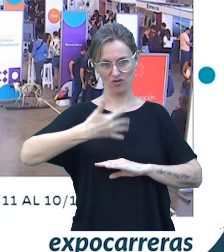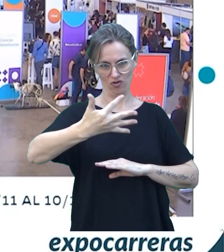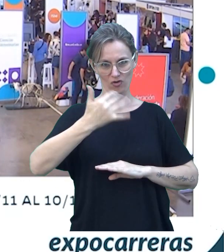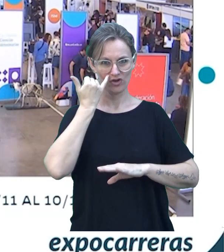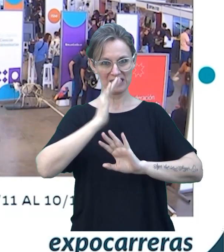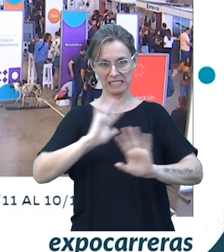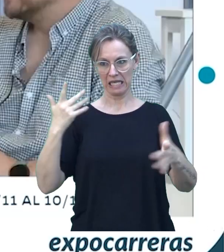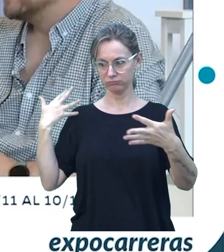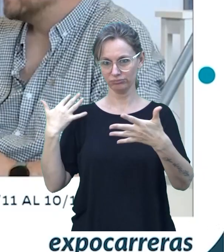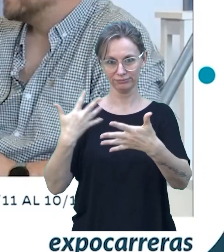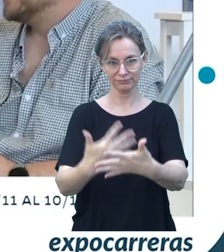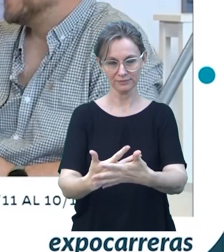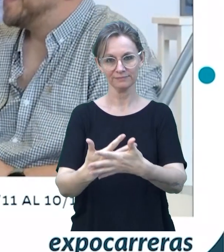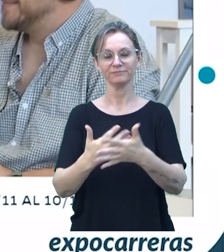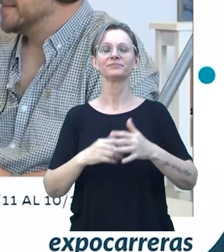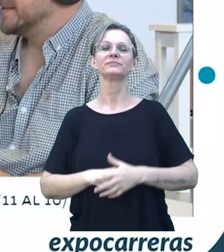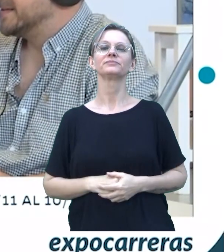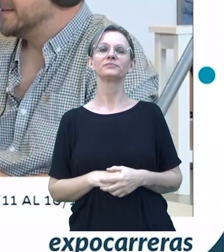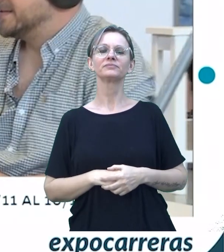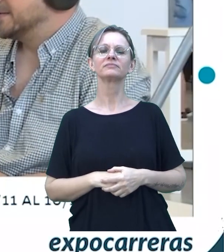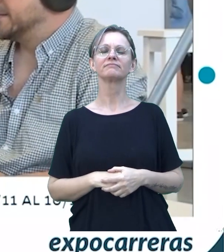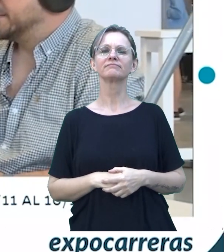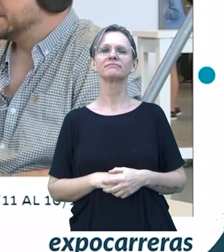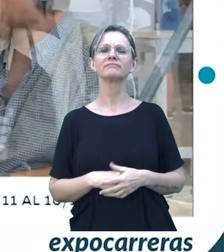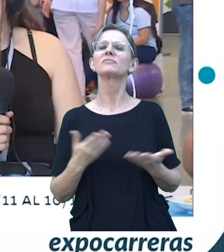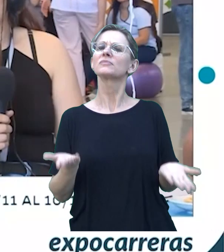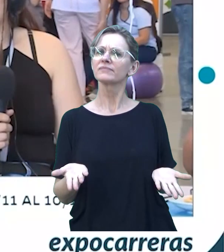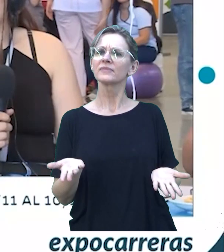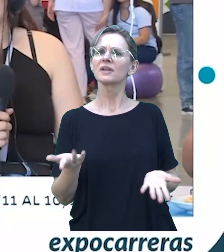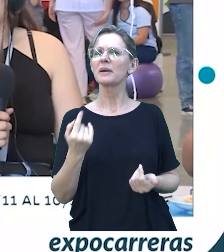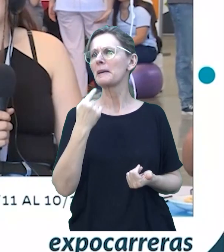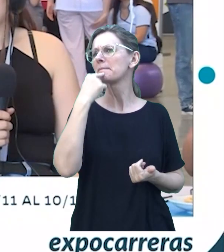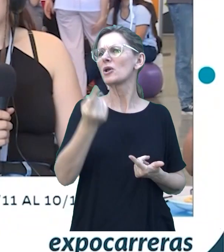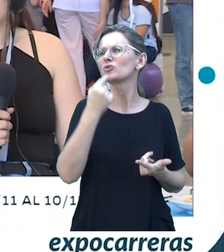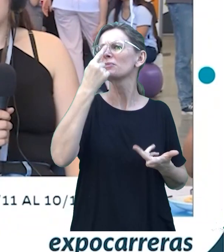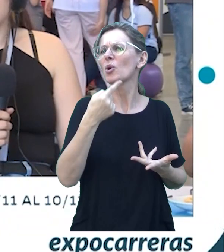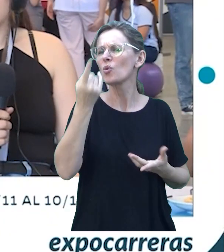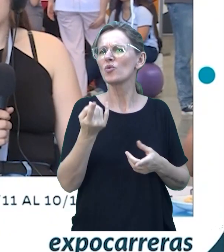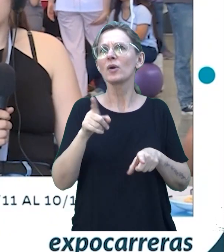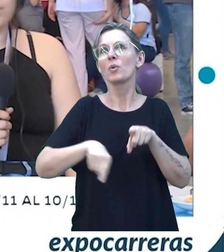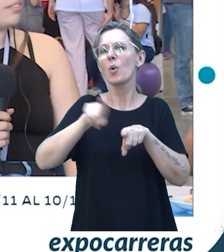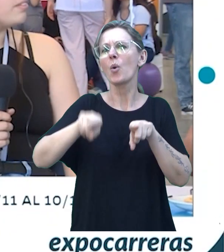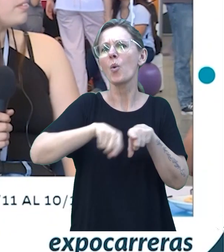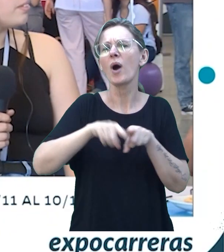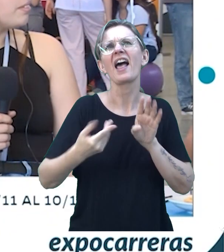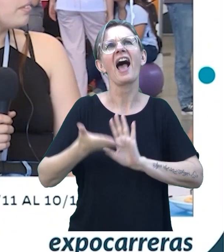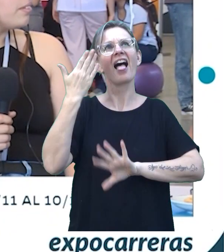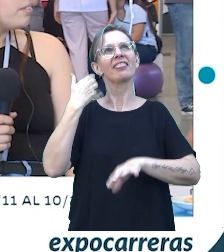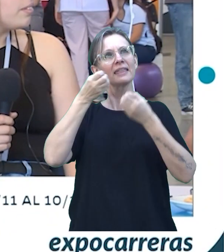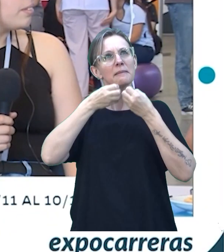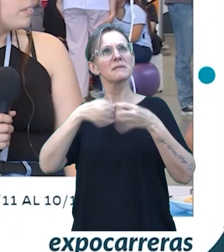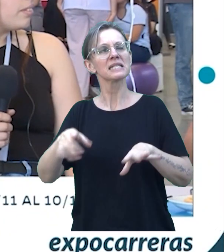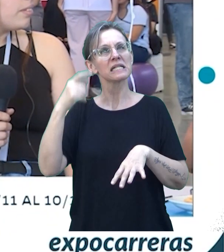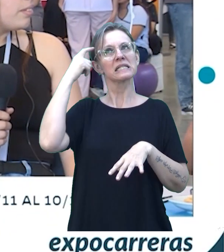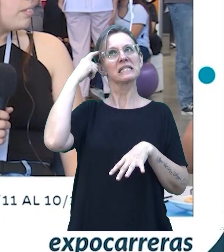Así que, nada. Y las preguntas más frecuentes de la carrera. ¿Qué preguntas te hacías antes de arrancar? ¿Qué preguntas te